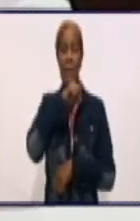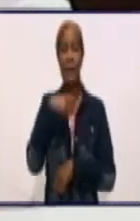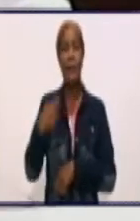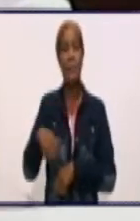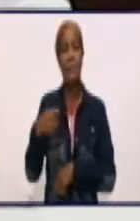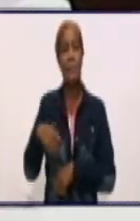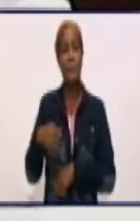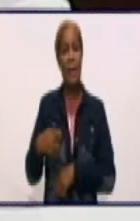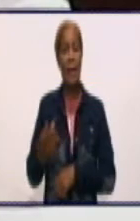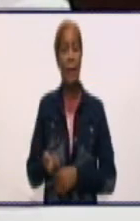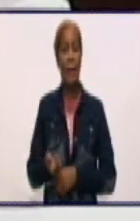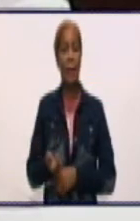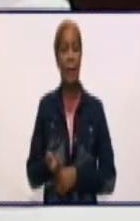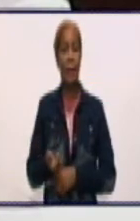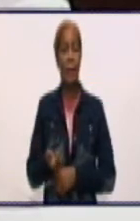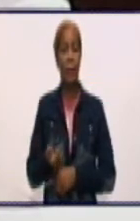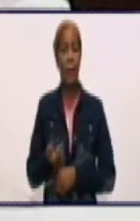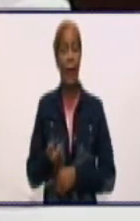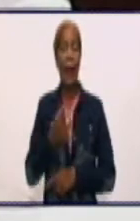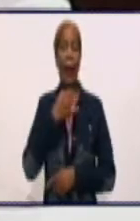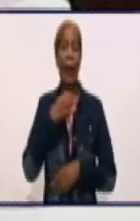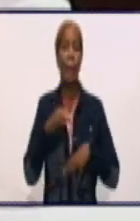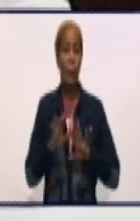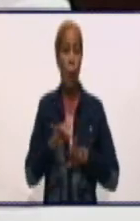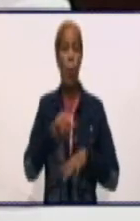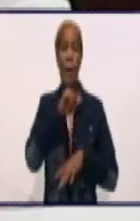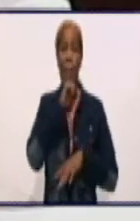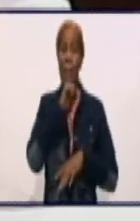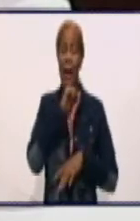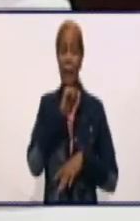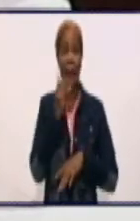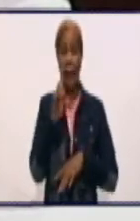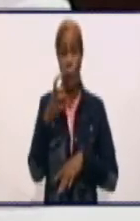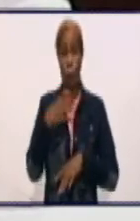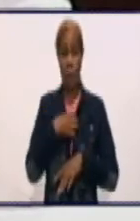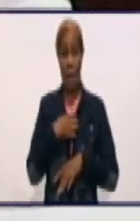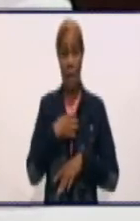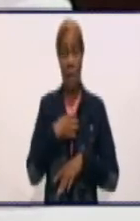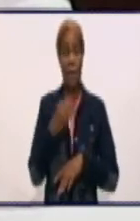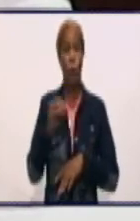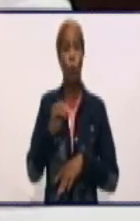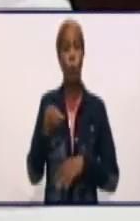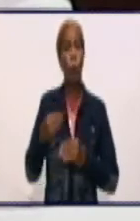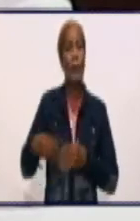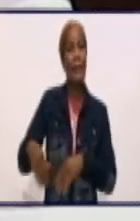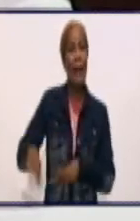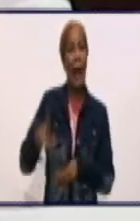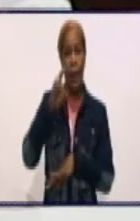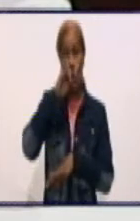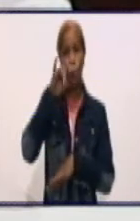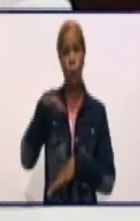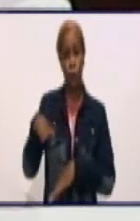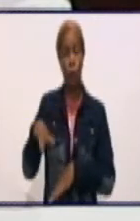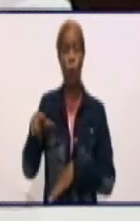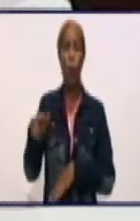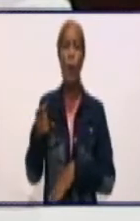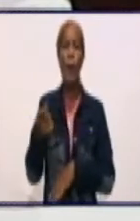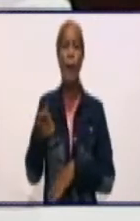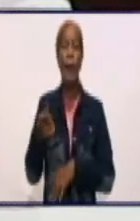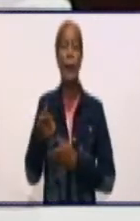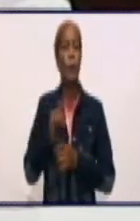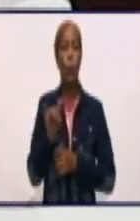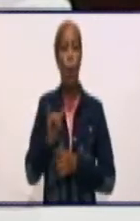sus ventajas. Aquellas madres que no tienen con quién cuidar los niños se pueden quedar en su casa con algo que se llama